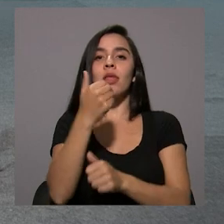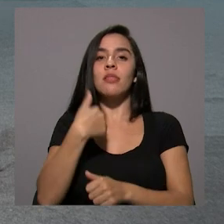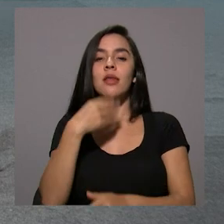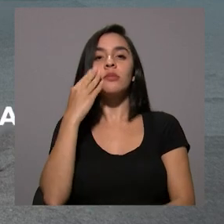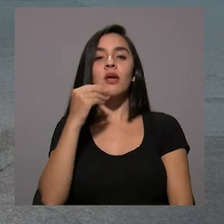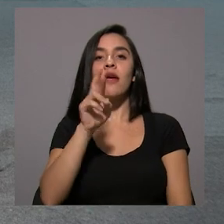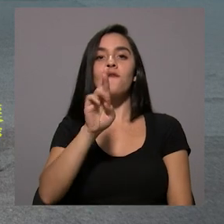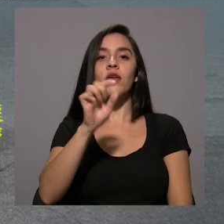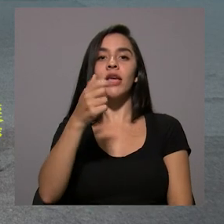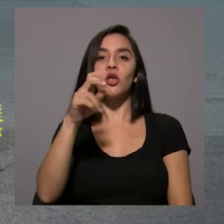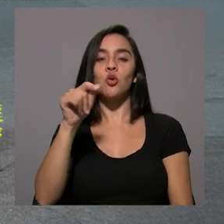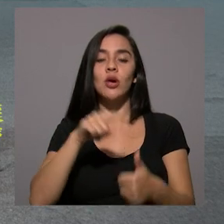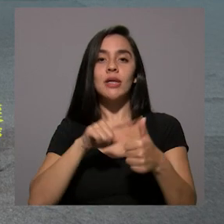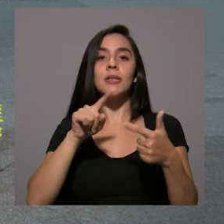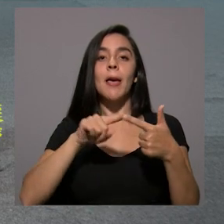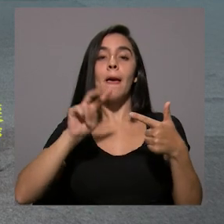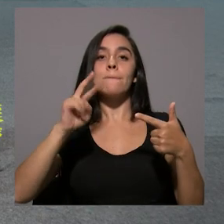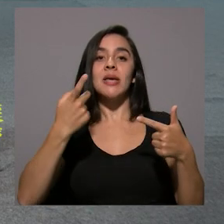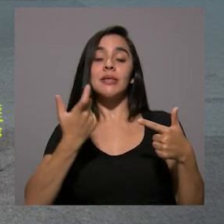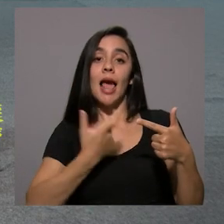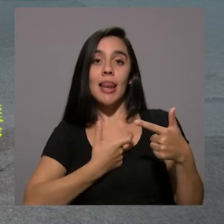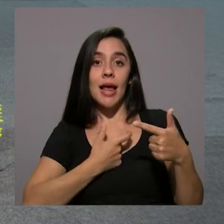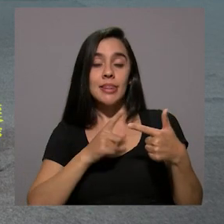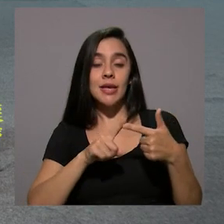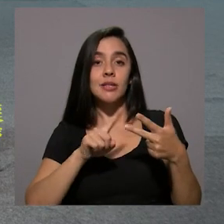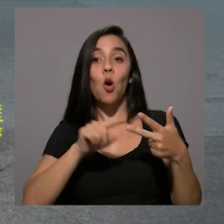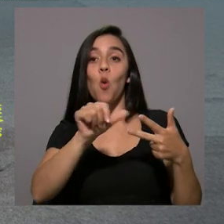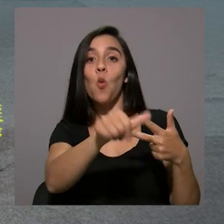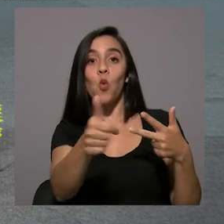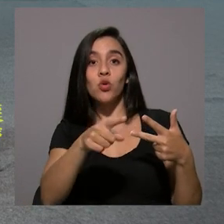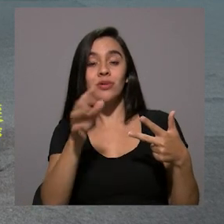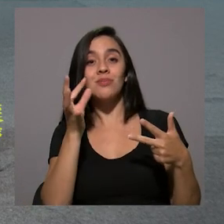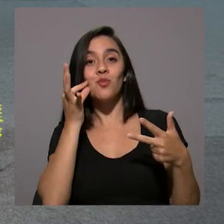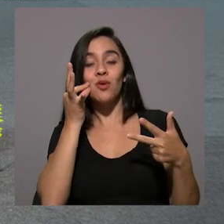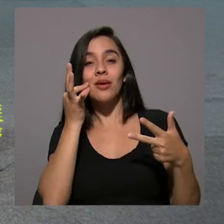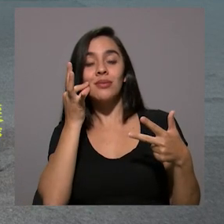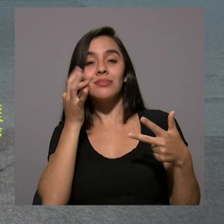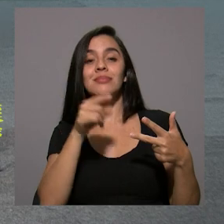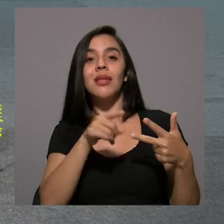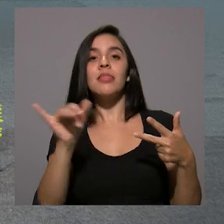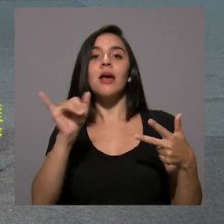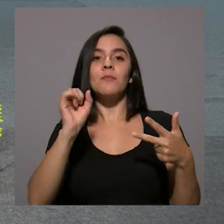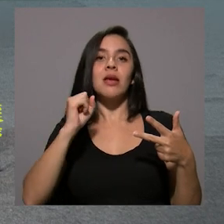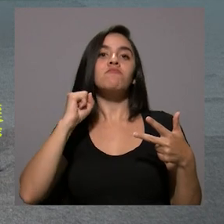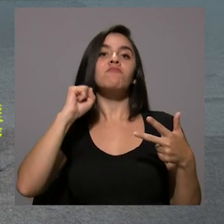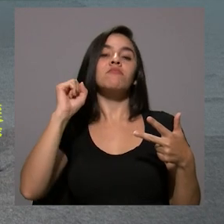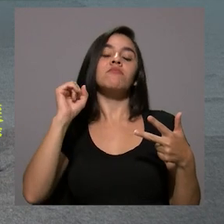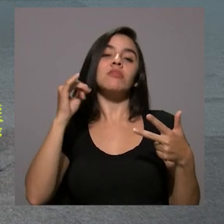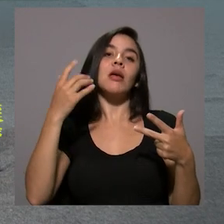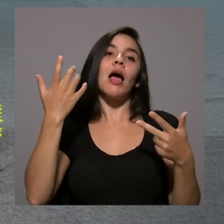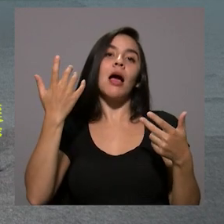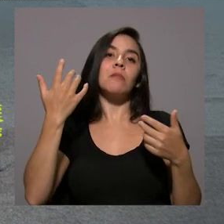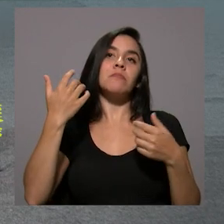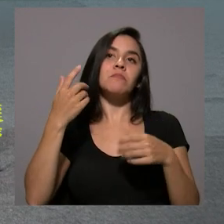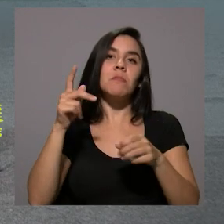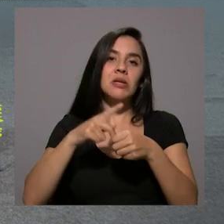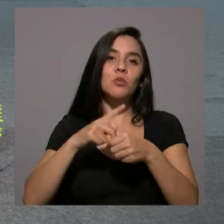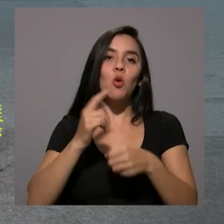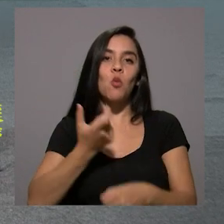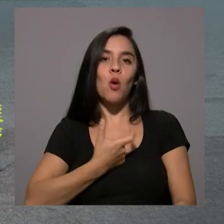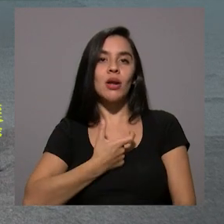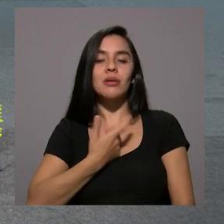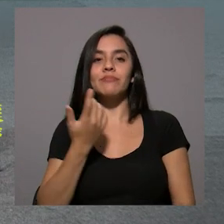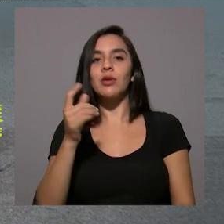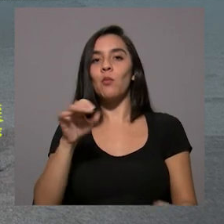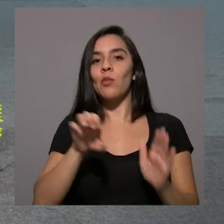regidoras, como vicealcaldesas, e incluso otras que han sido, han tenido que ejercer como alcaldesas también, en el caso de Heredia,